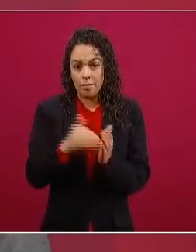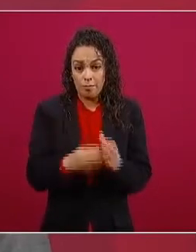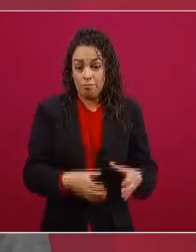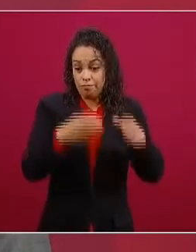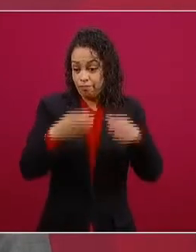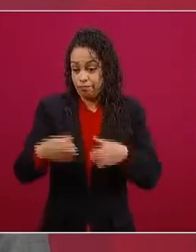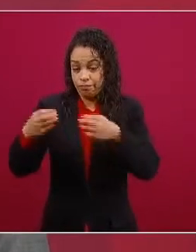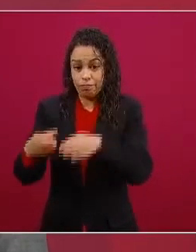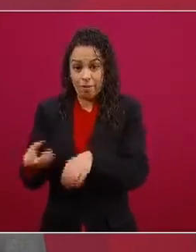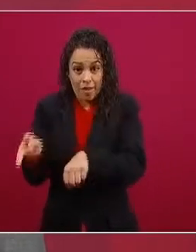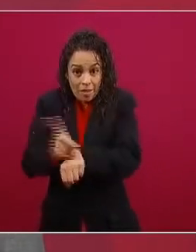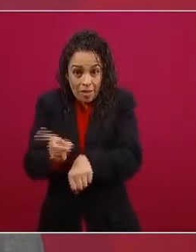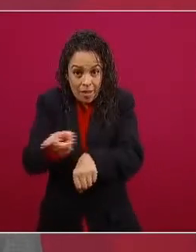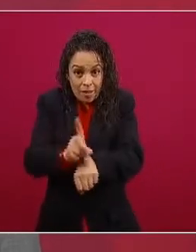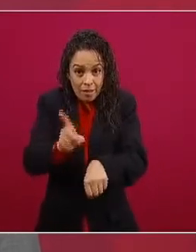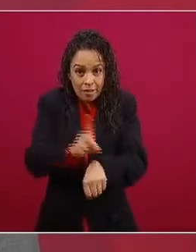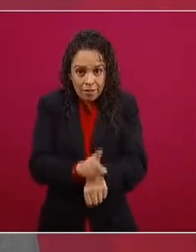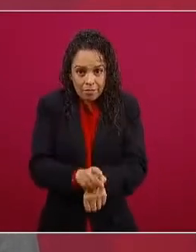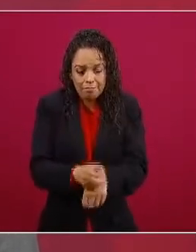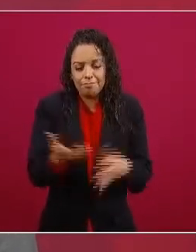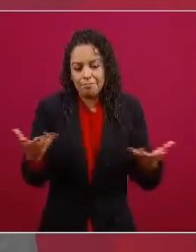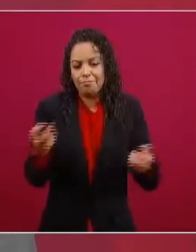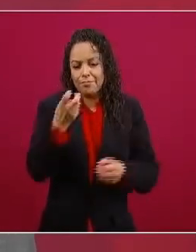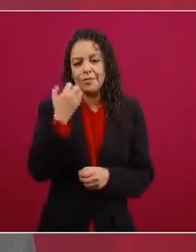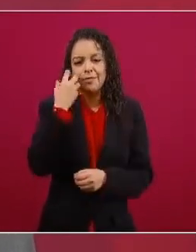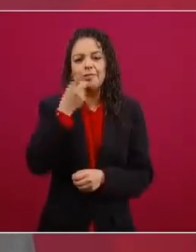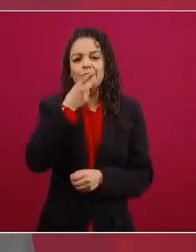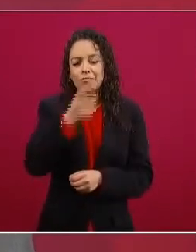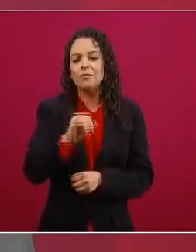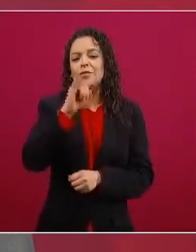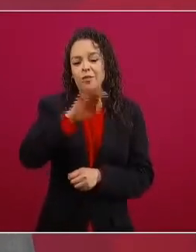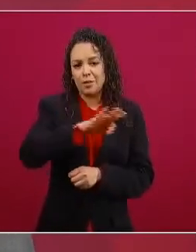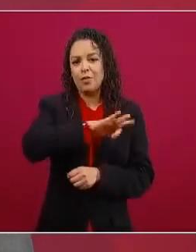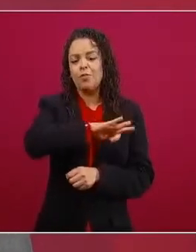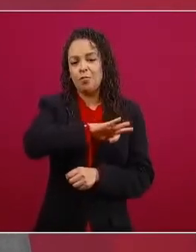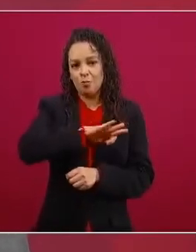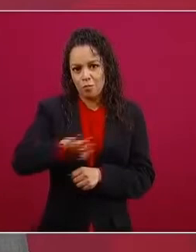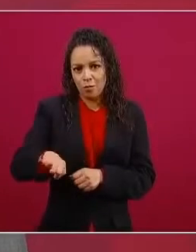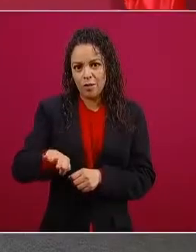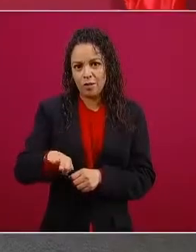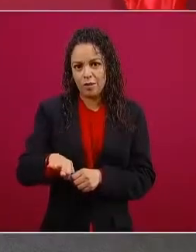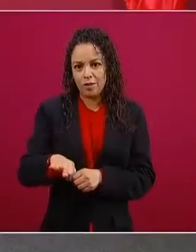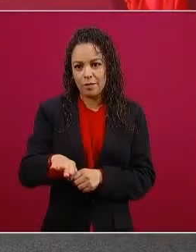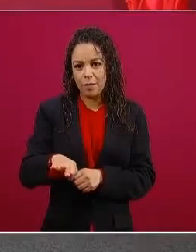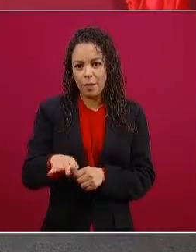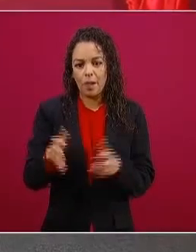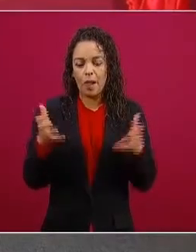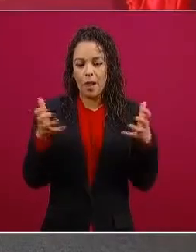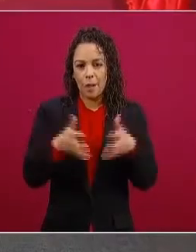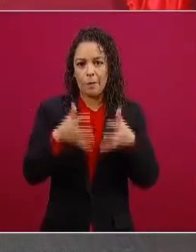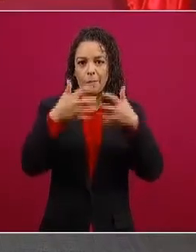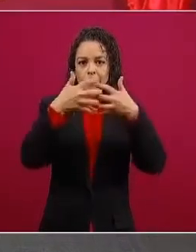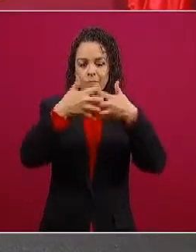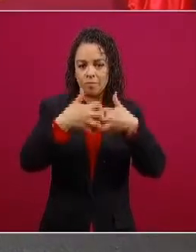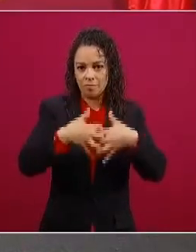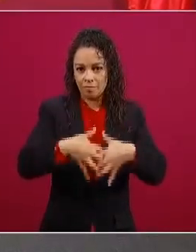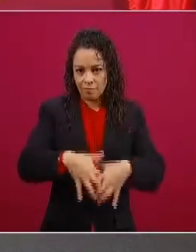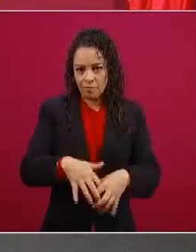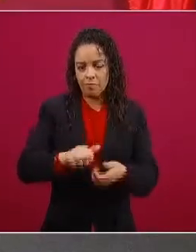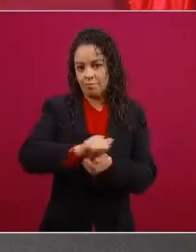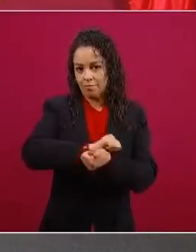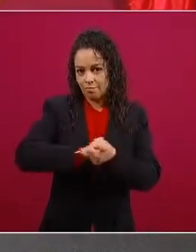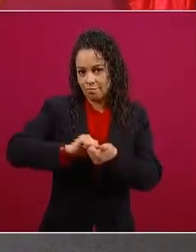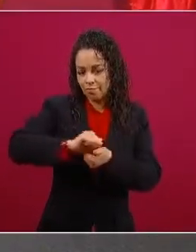que ya vamos a tener capacidad de procesar